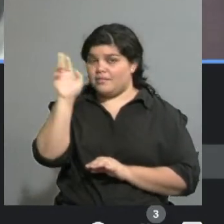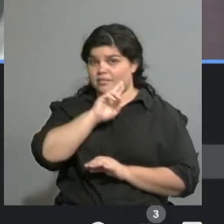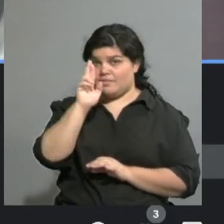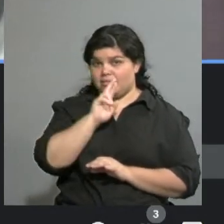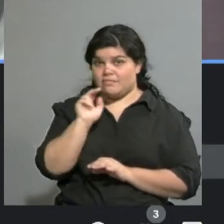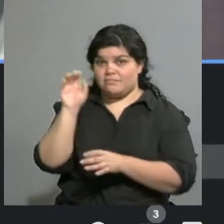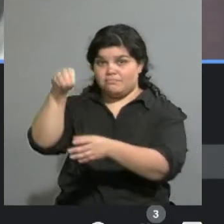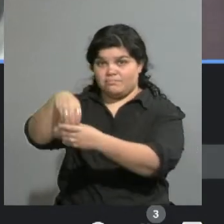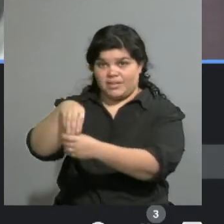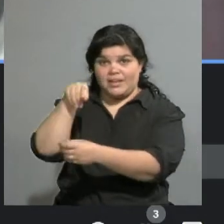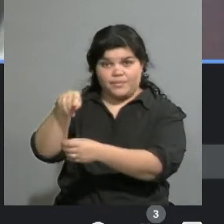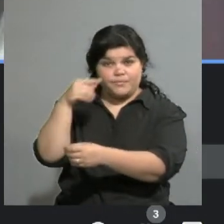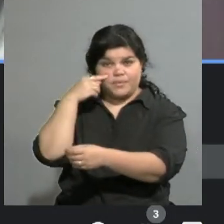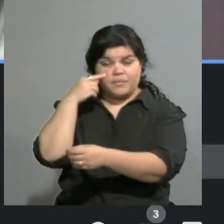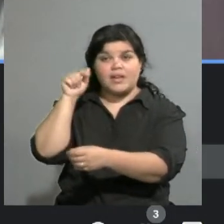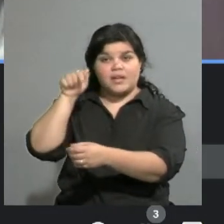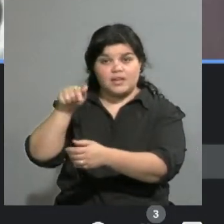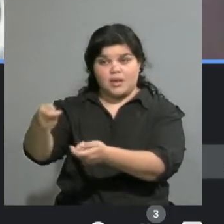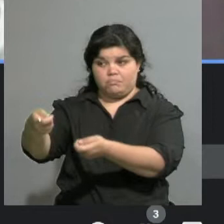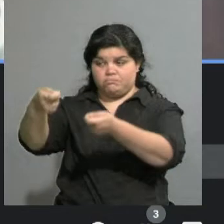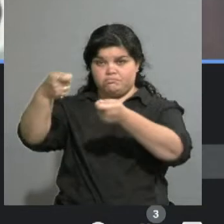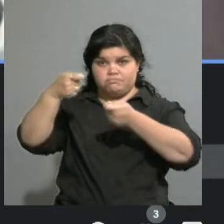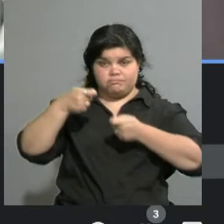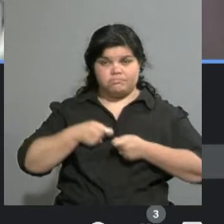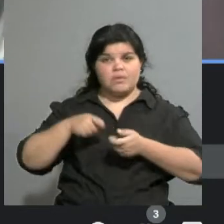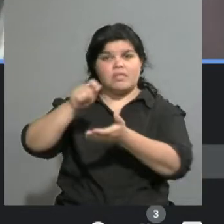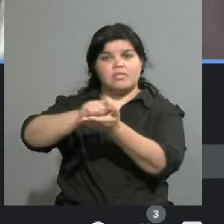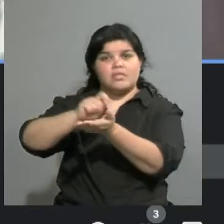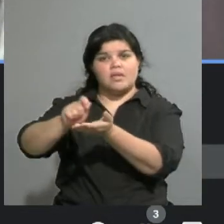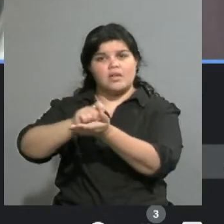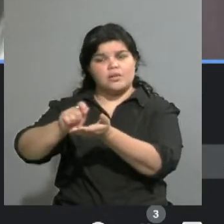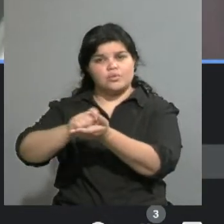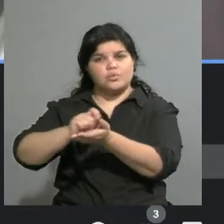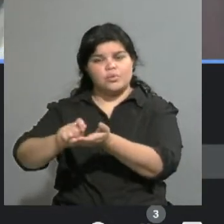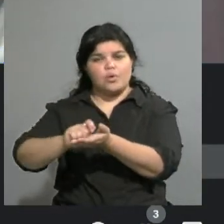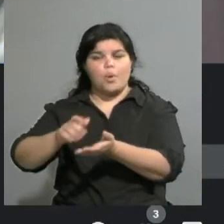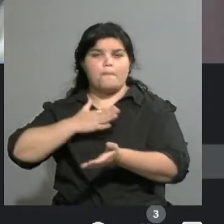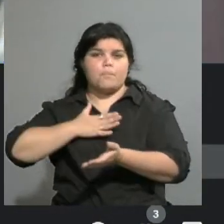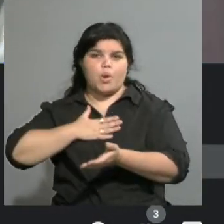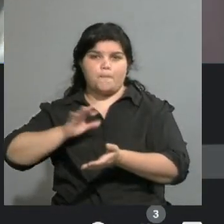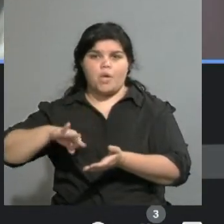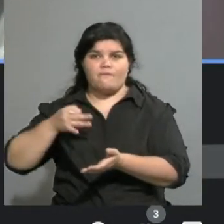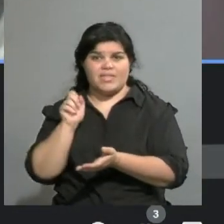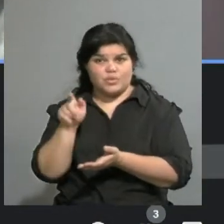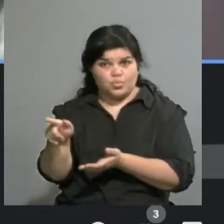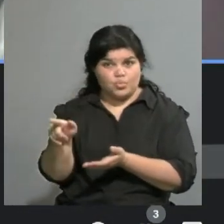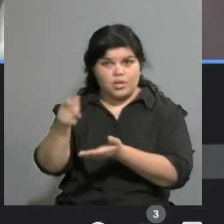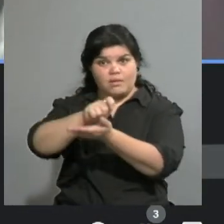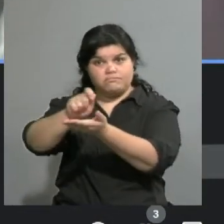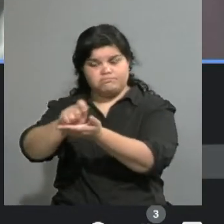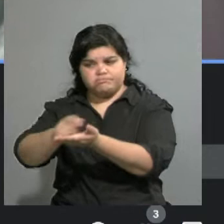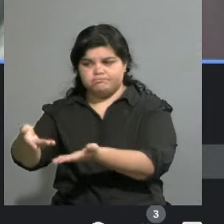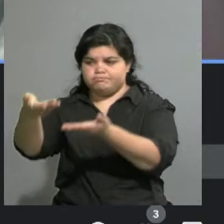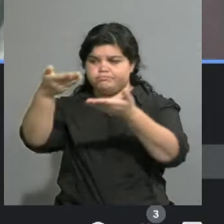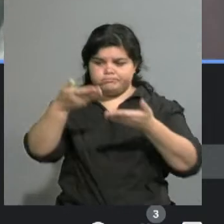Ella me pasó el texto, un texto que había escrito biográfico, autobiográfico. Y me pareció